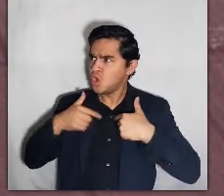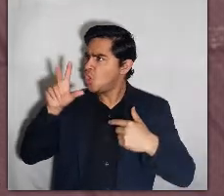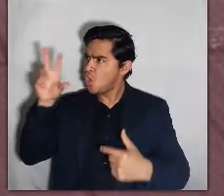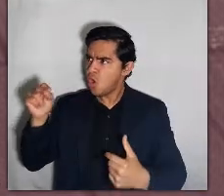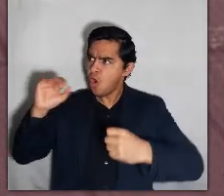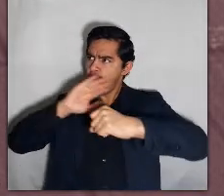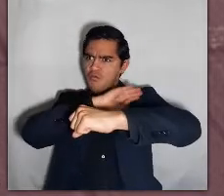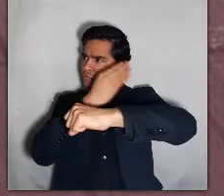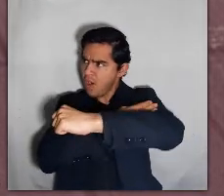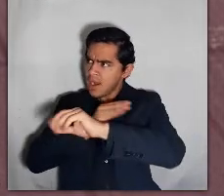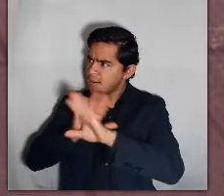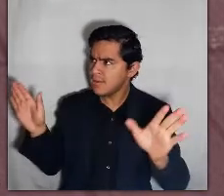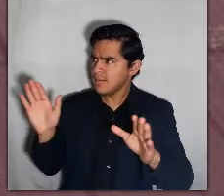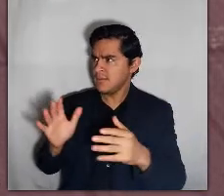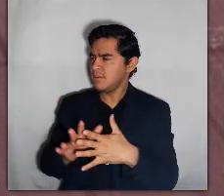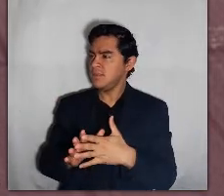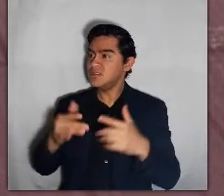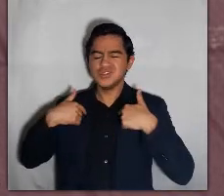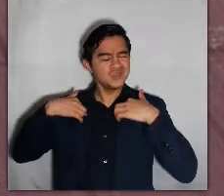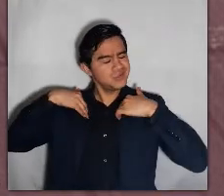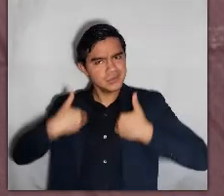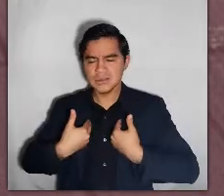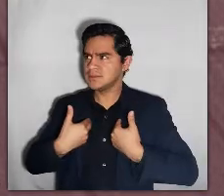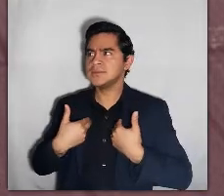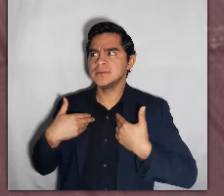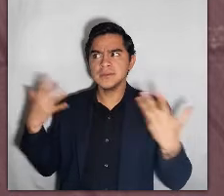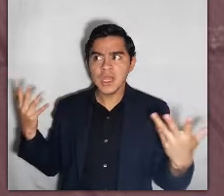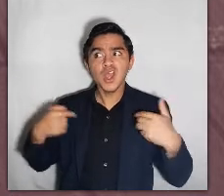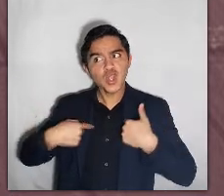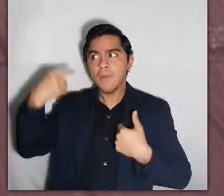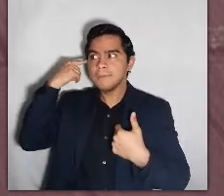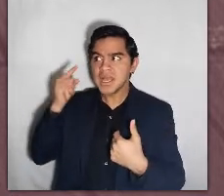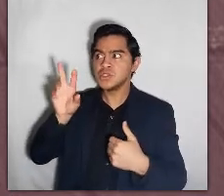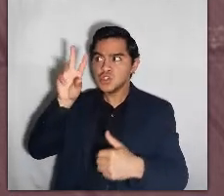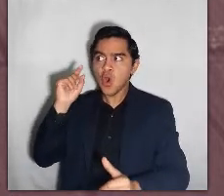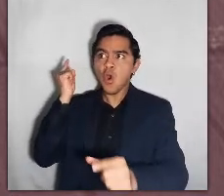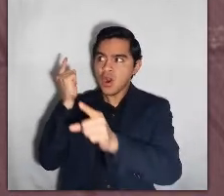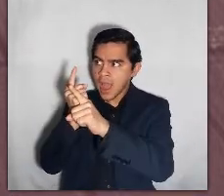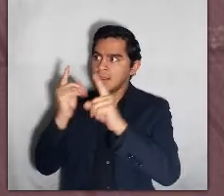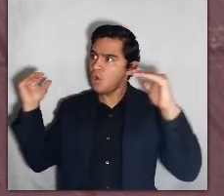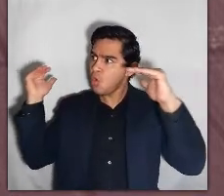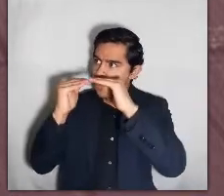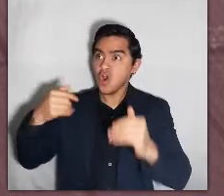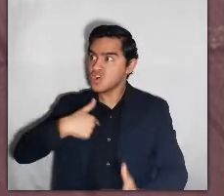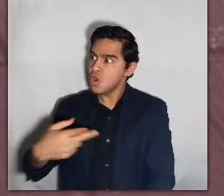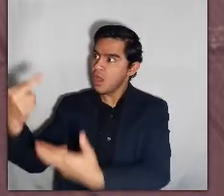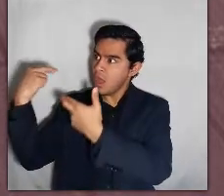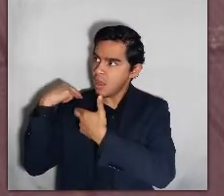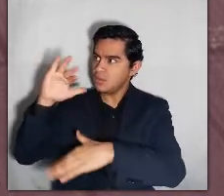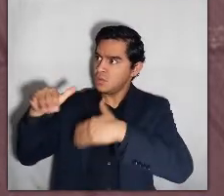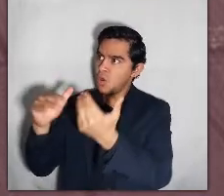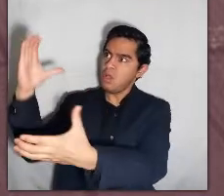muchísimo y yo no soy un príncipe fuerte precisamente. Estoy cansado y además pienso que no es